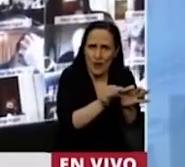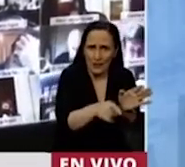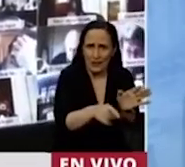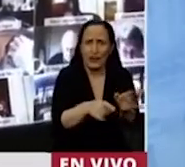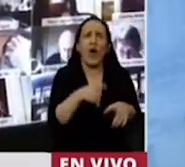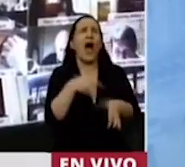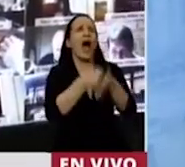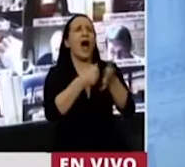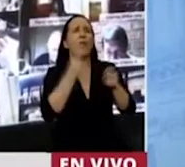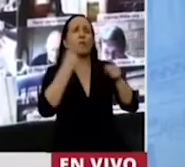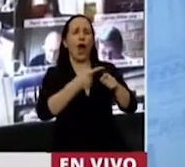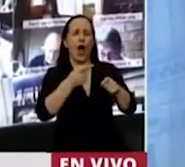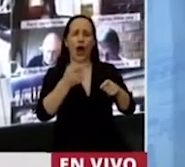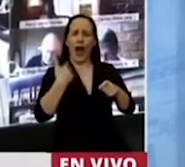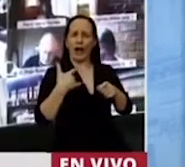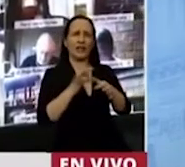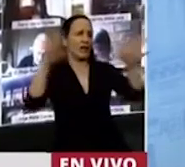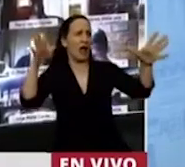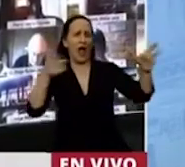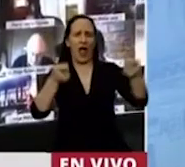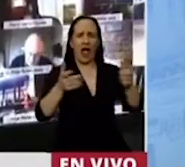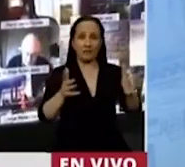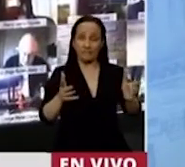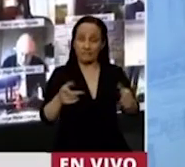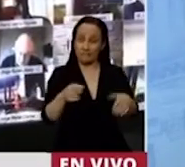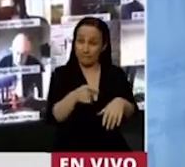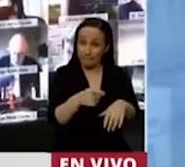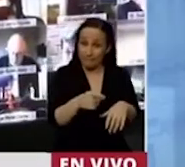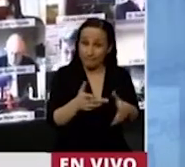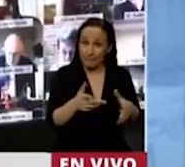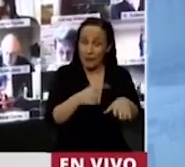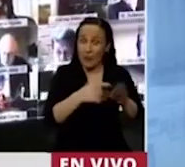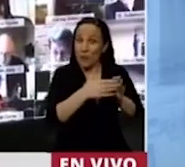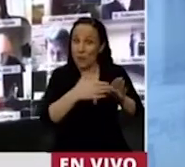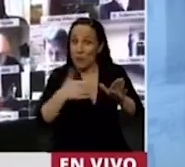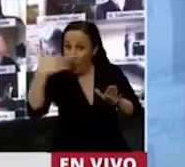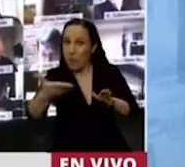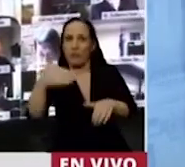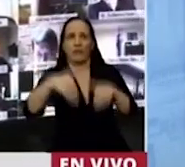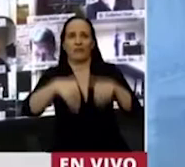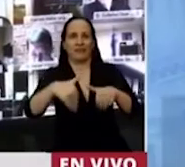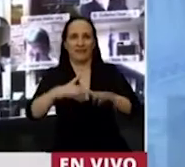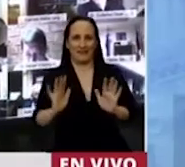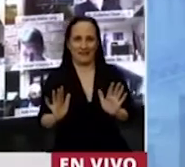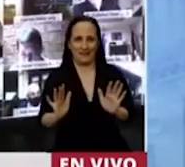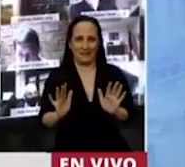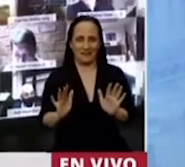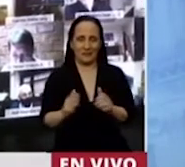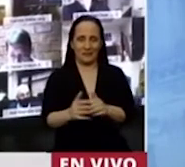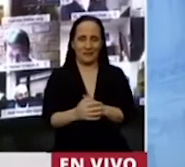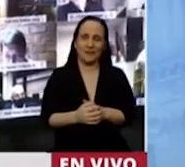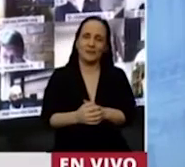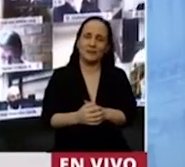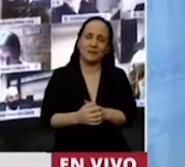soberanía, y se abrió un proceso electoral. La